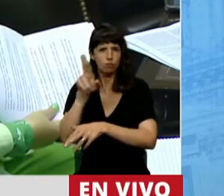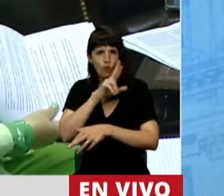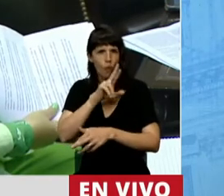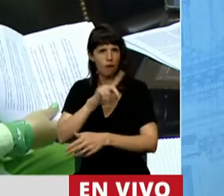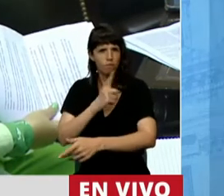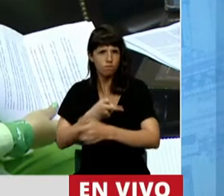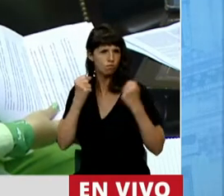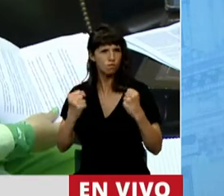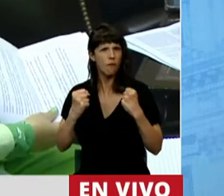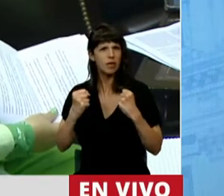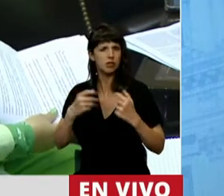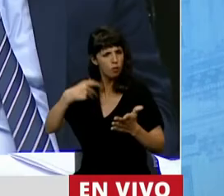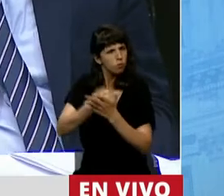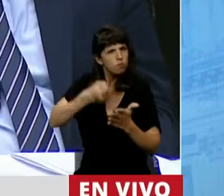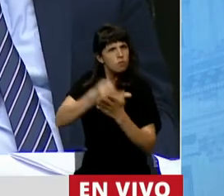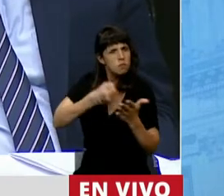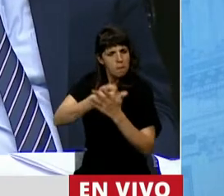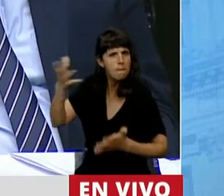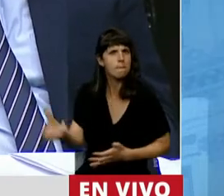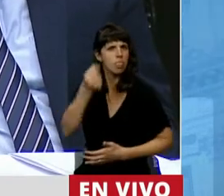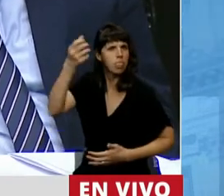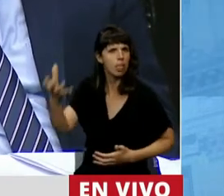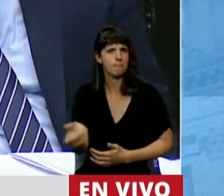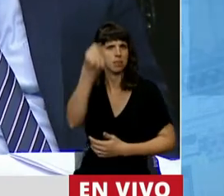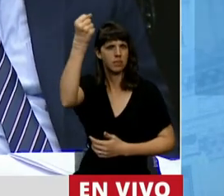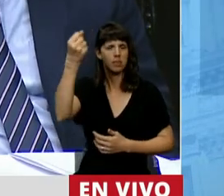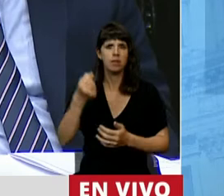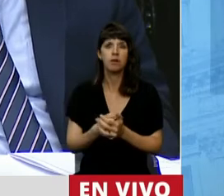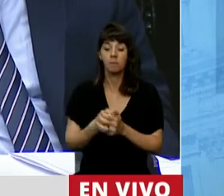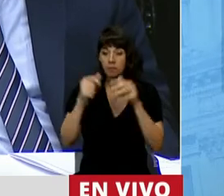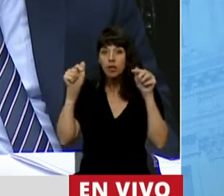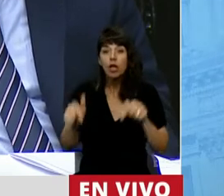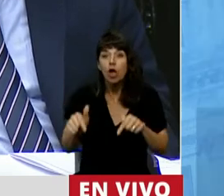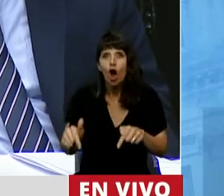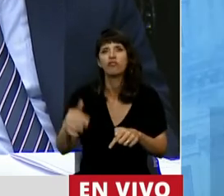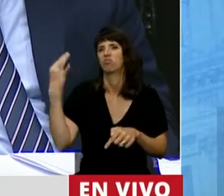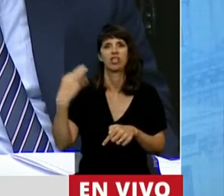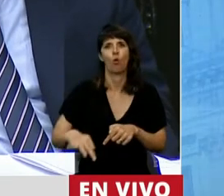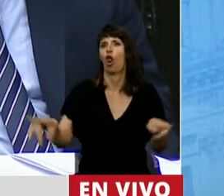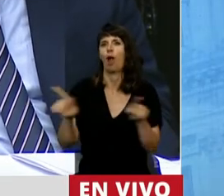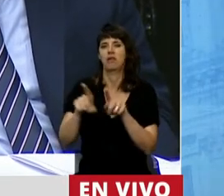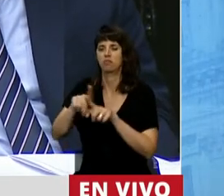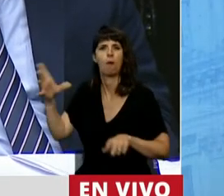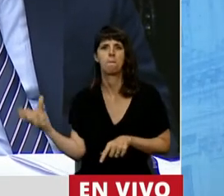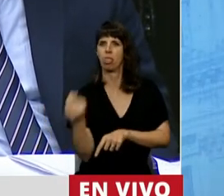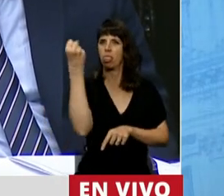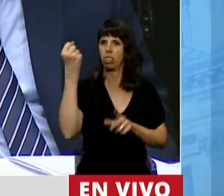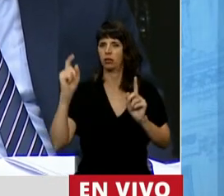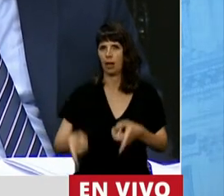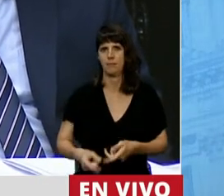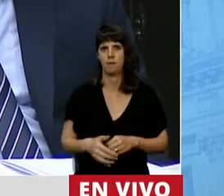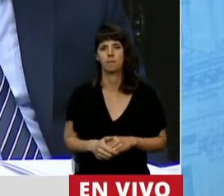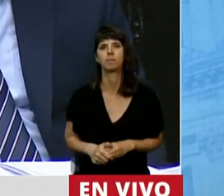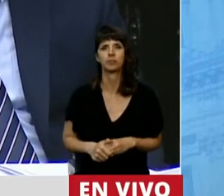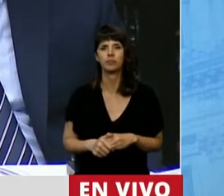esta ley, y en este caso, en esta oportunidad, seguramente no va a ser diferente. Aquí